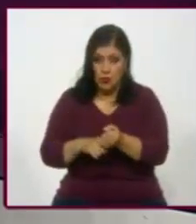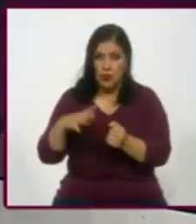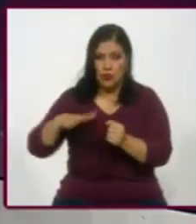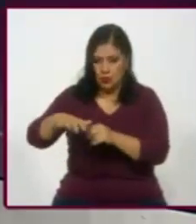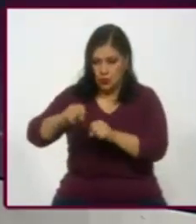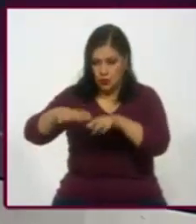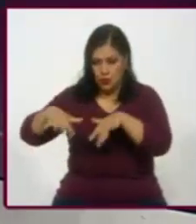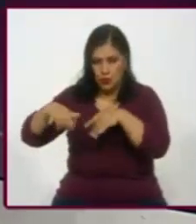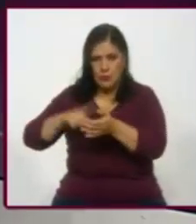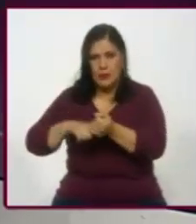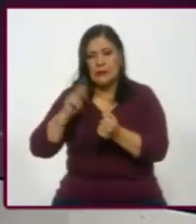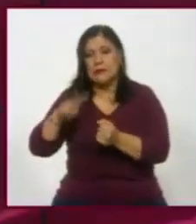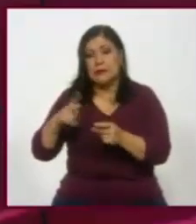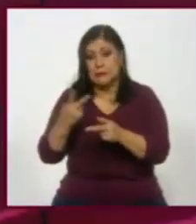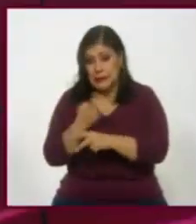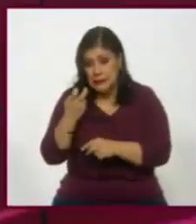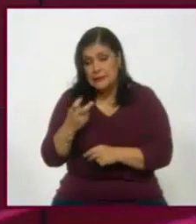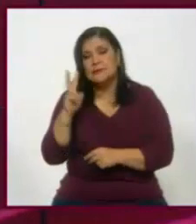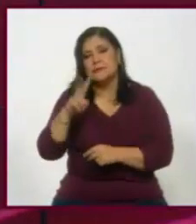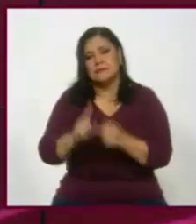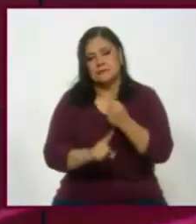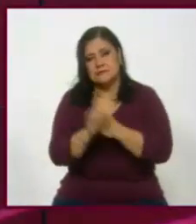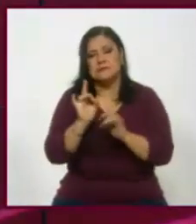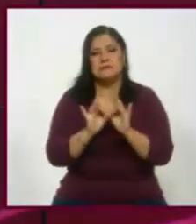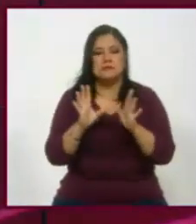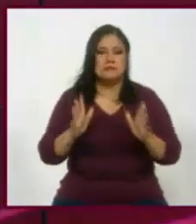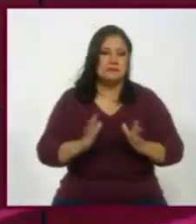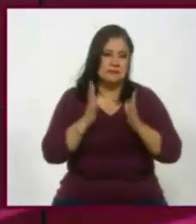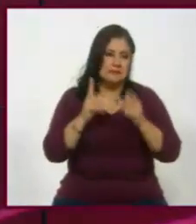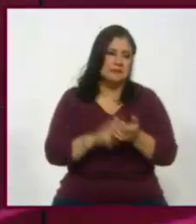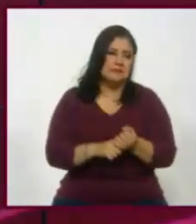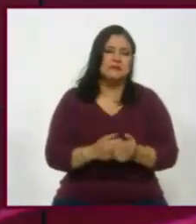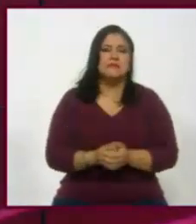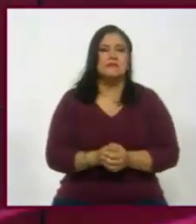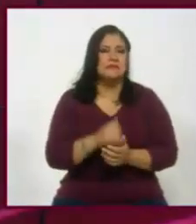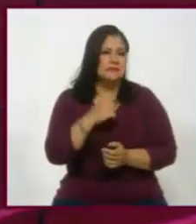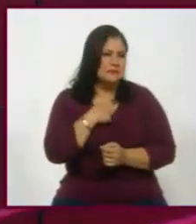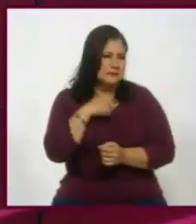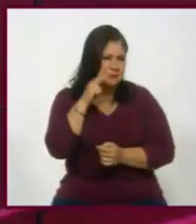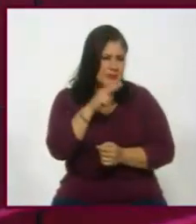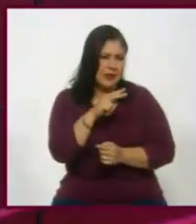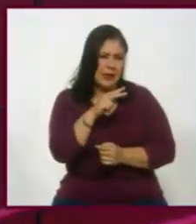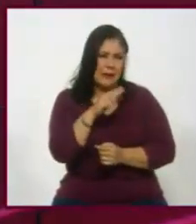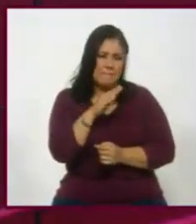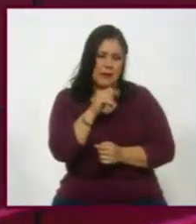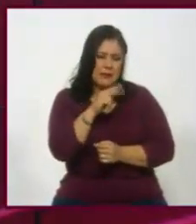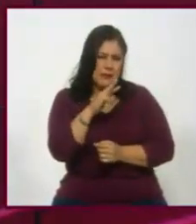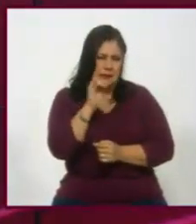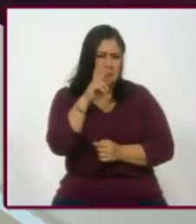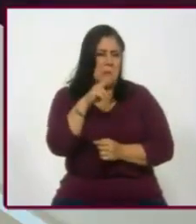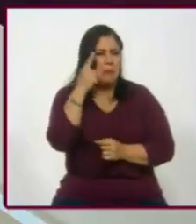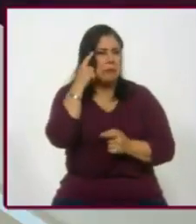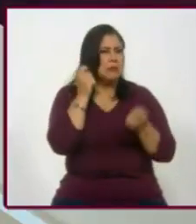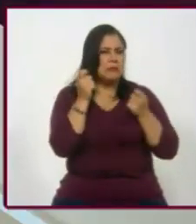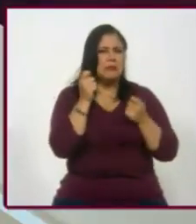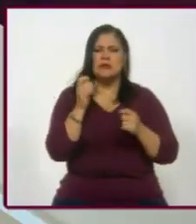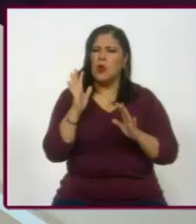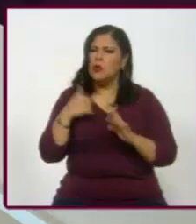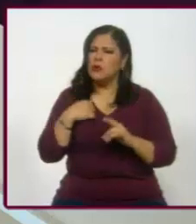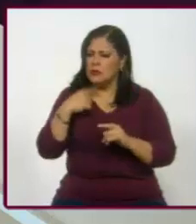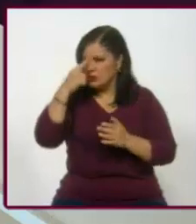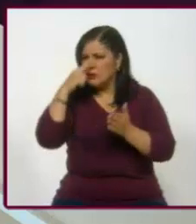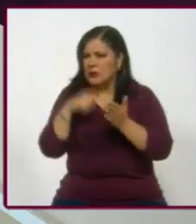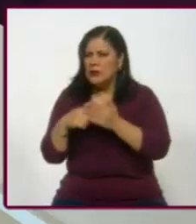creo que es lo que toma Y hemos visto estos días a un muy sensato martíbal 13. Yo creo que desde hace tiempo. Sí, ¿verdad?